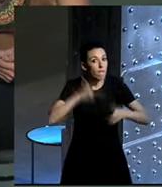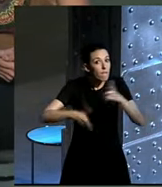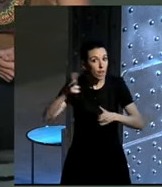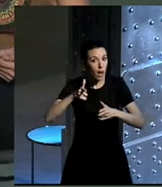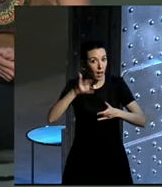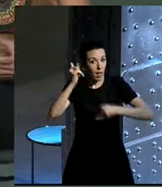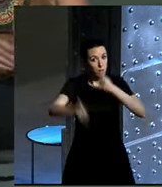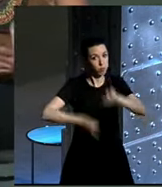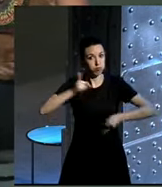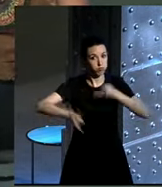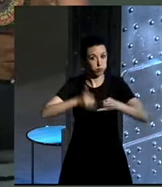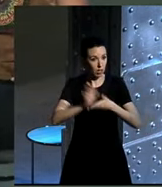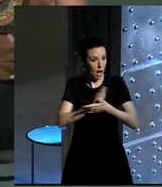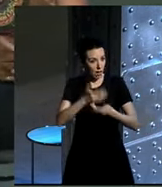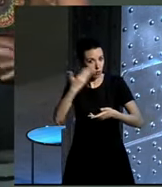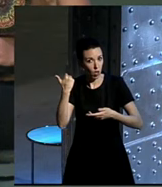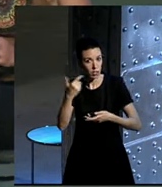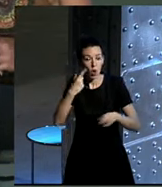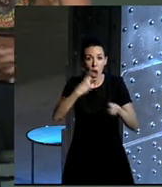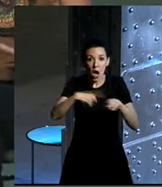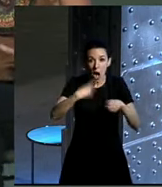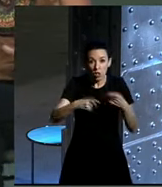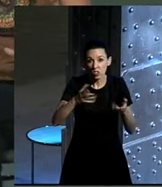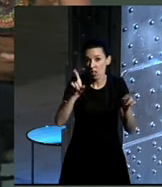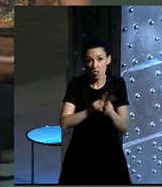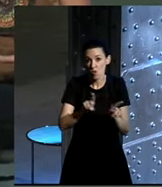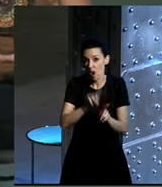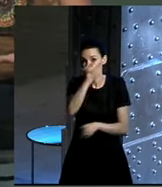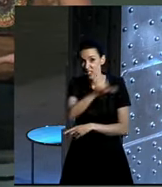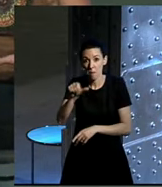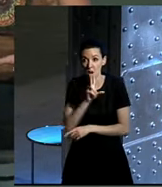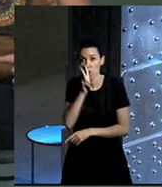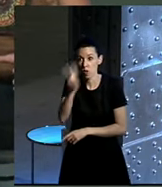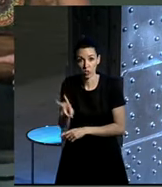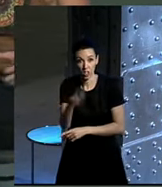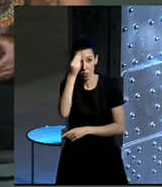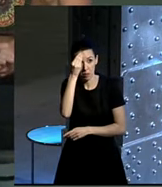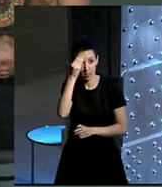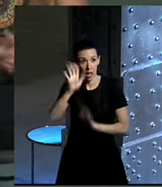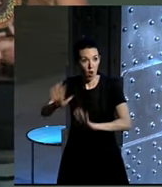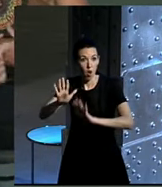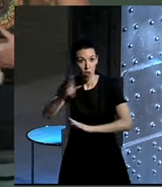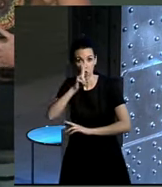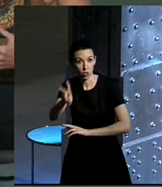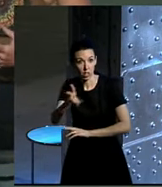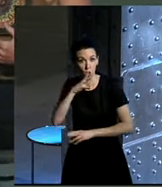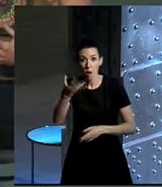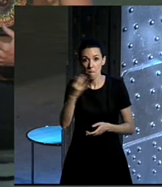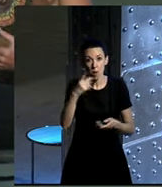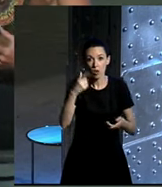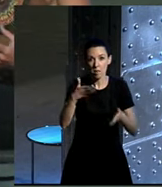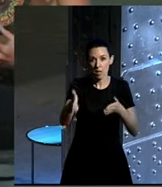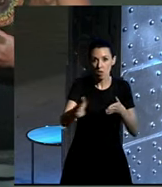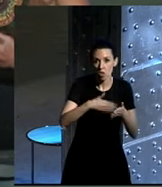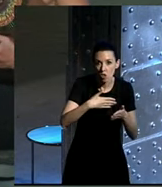estábamos hablando antes, que las cosas que tenéis que llevar casi es lo mismo para una semana que para dos años que tenemos pensado nosotros, porque tienes que llevar la cocina,